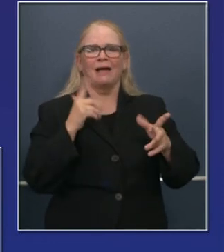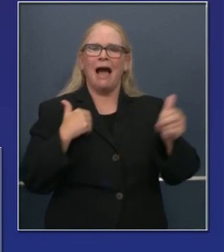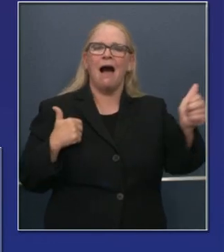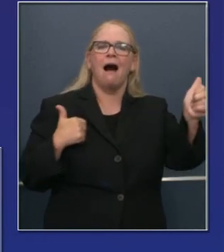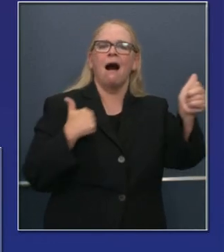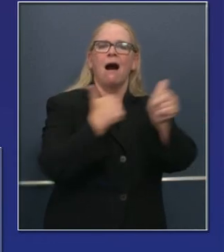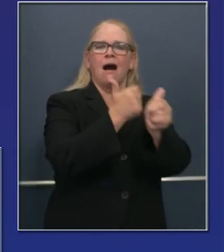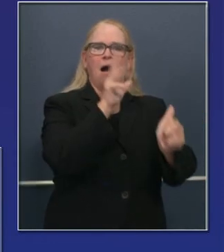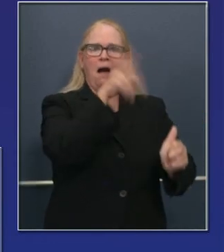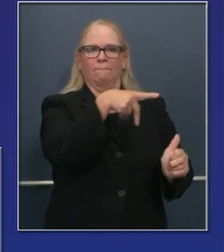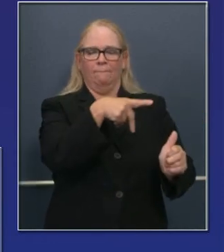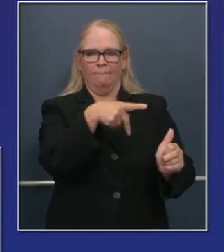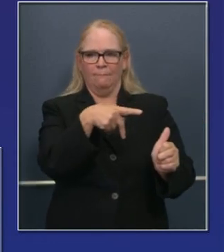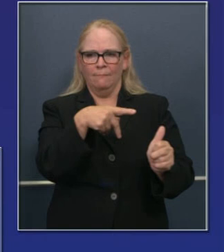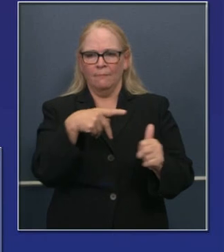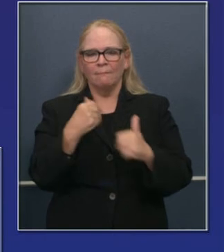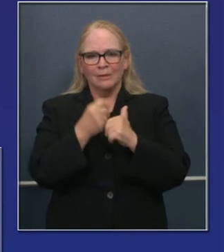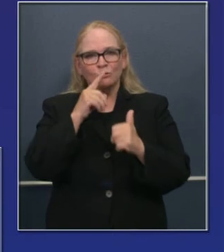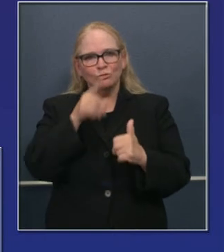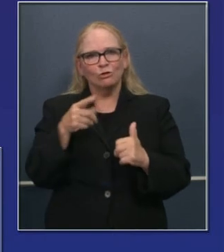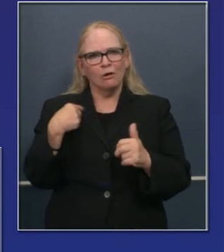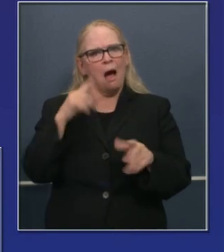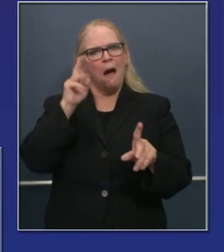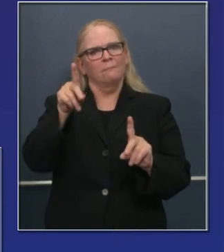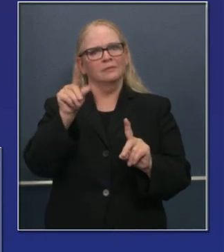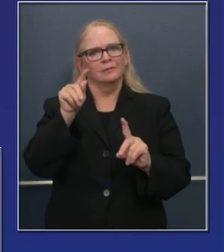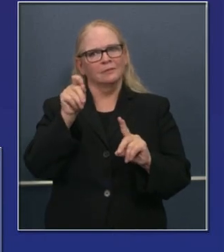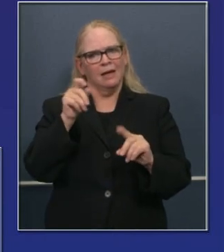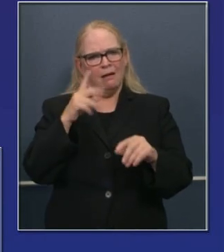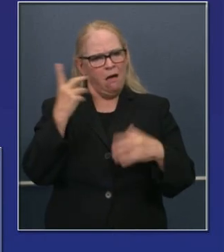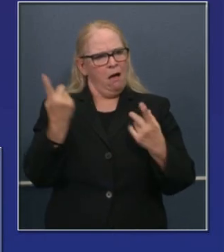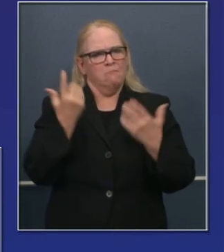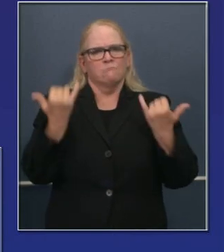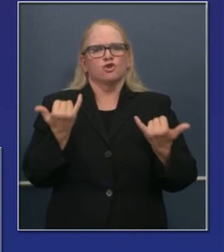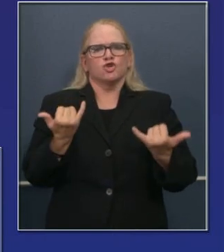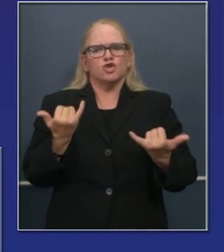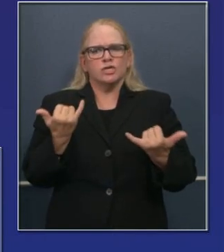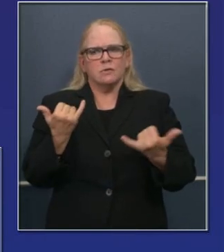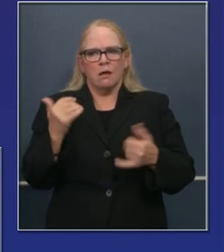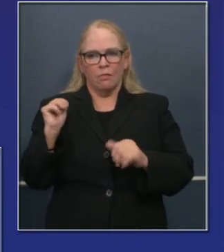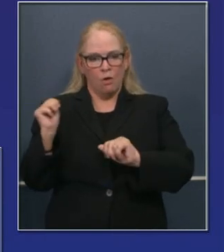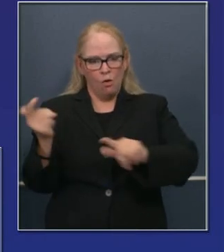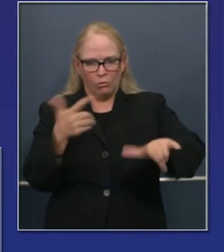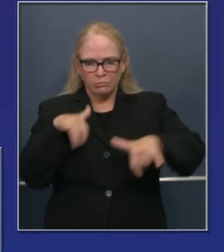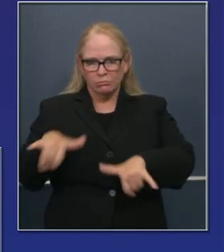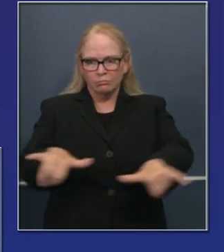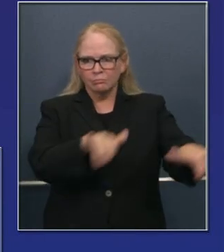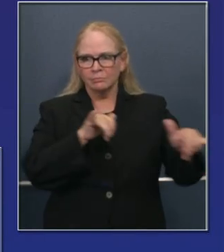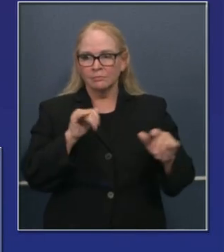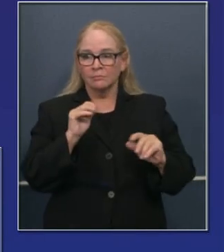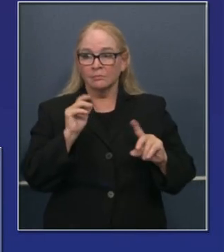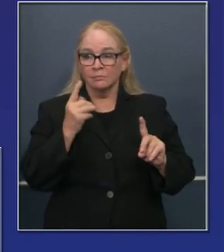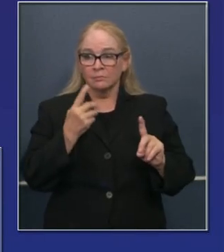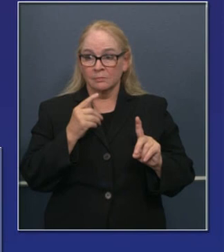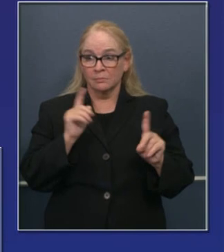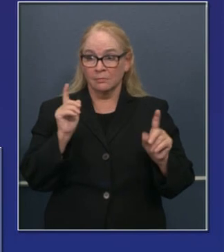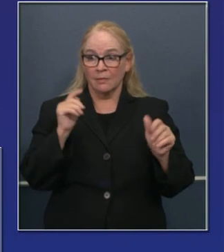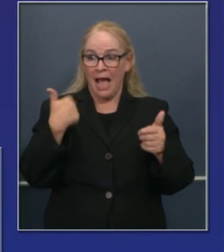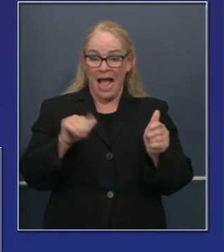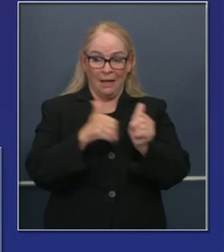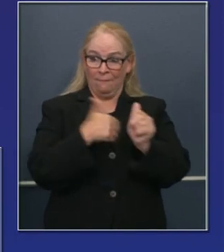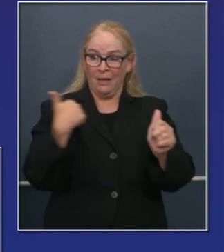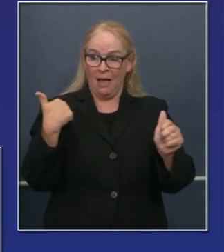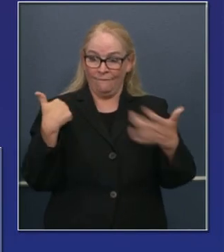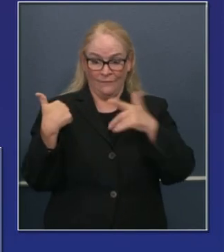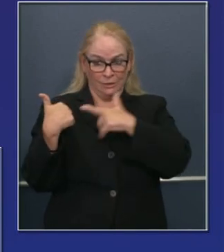Estamos trabajando para que los datos sean de alta calidad y oportunos, que sean rápidos, asegurándonos de que las pruebas positivas realmente